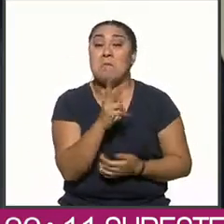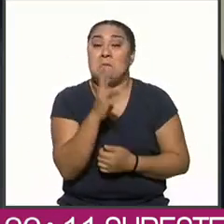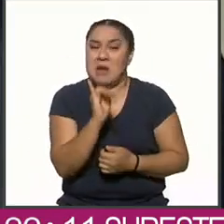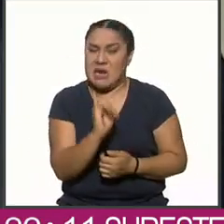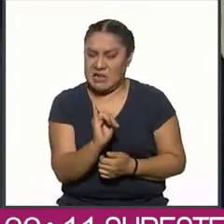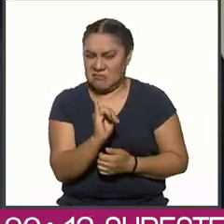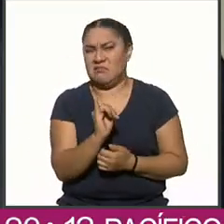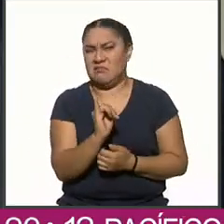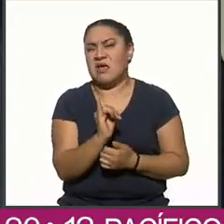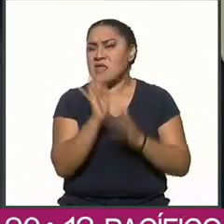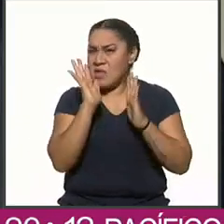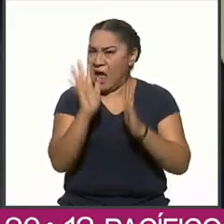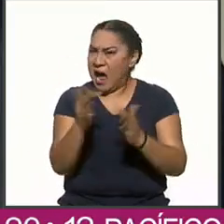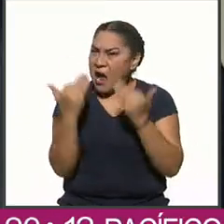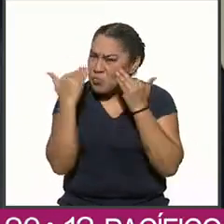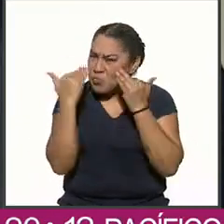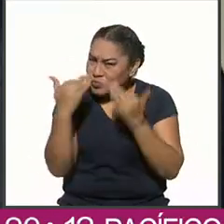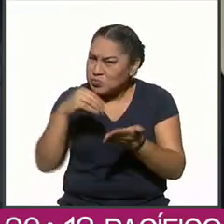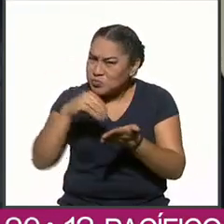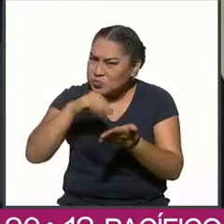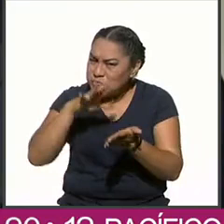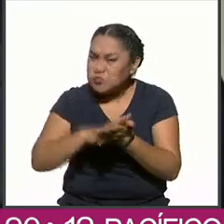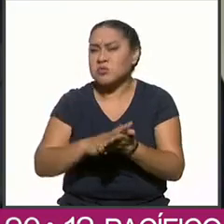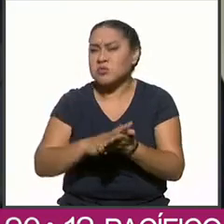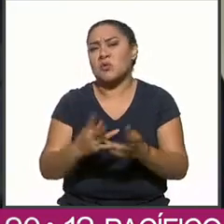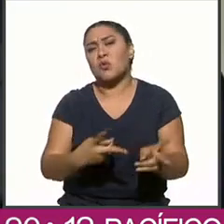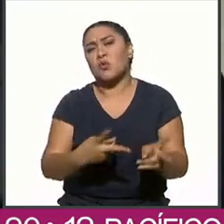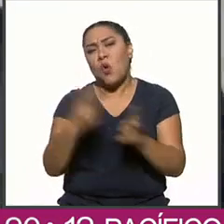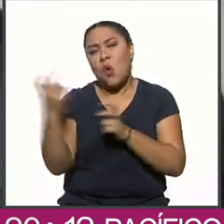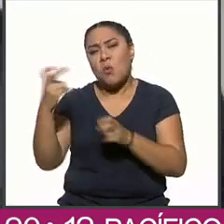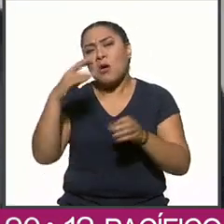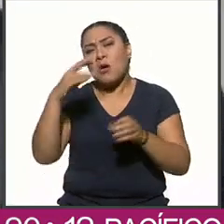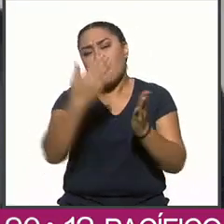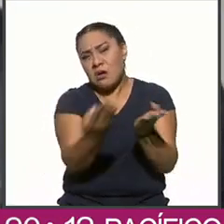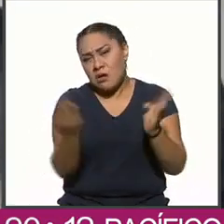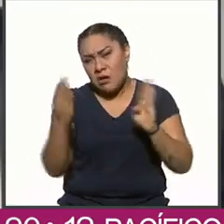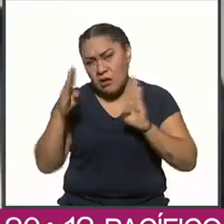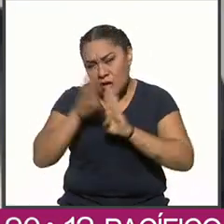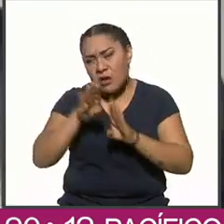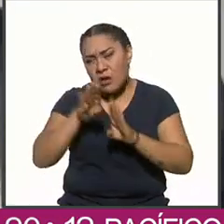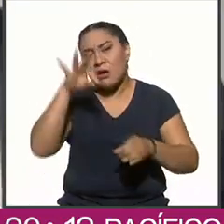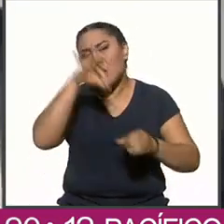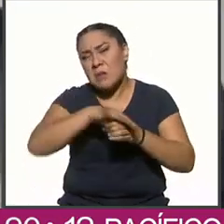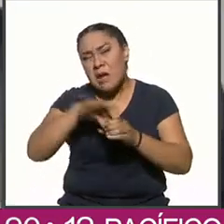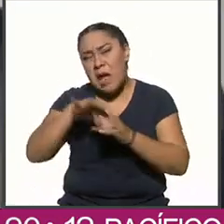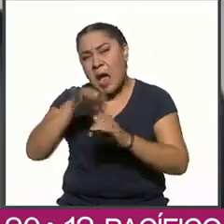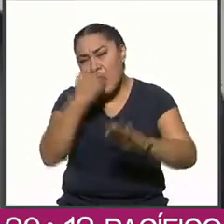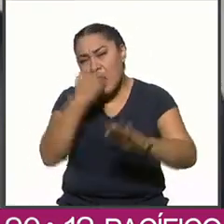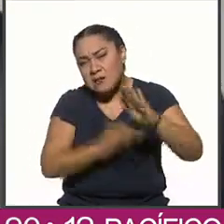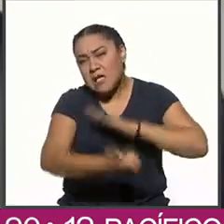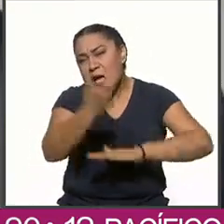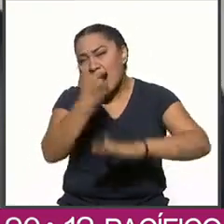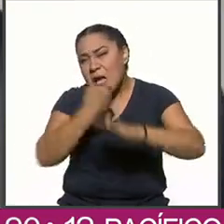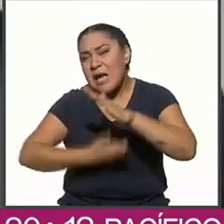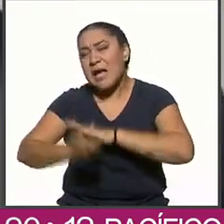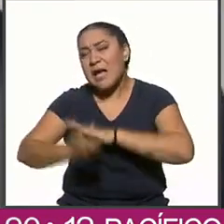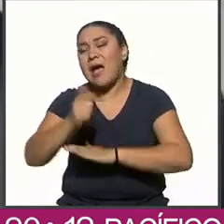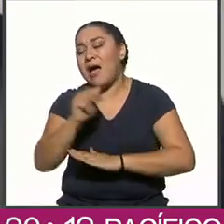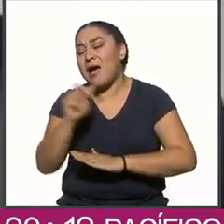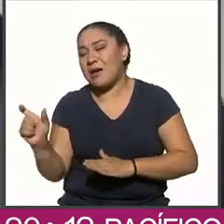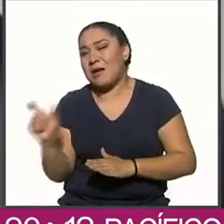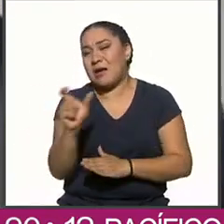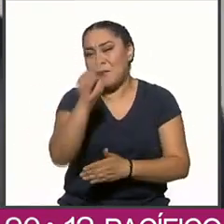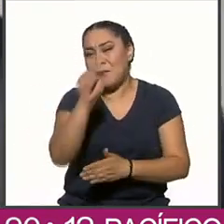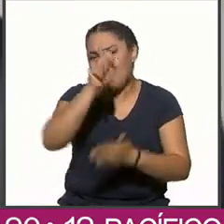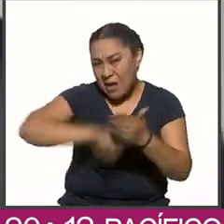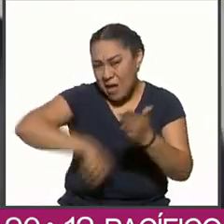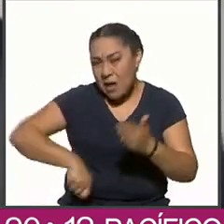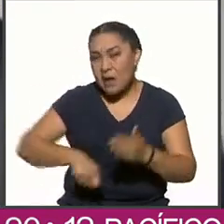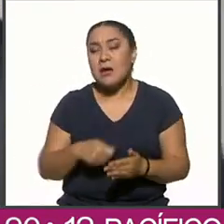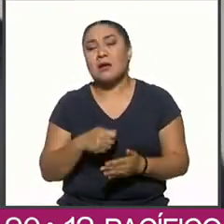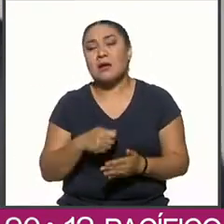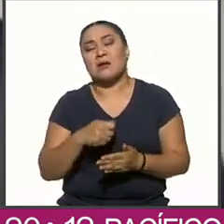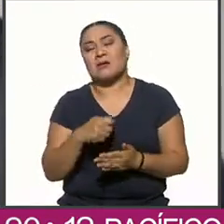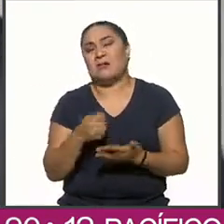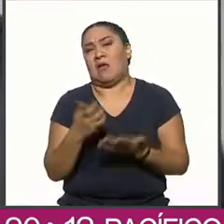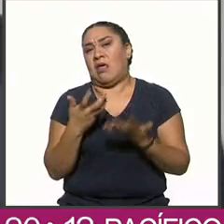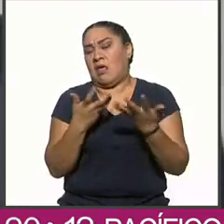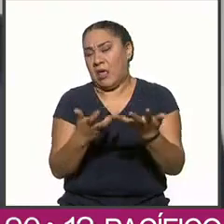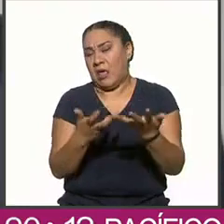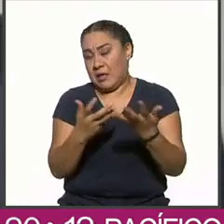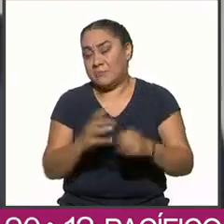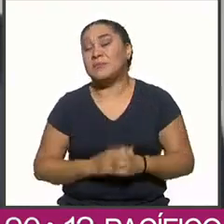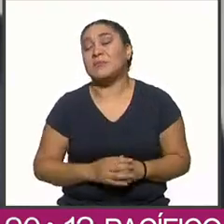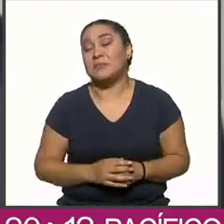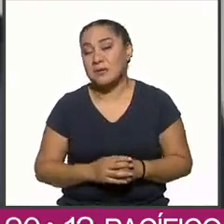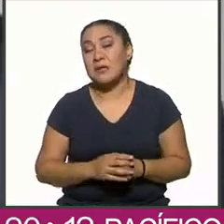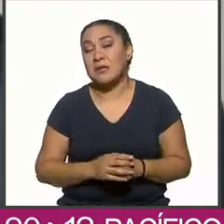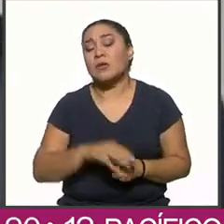cuando se documentaron robo de urnas, compra de votos a través de tarjetas de supermercados prepagadas. El